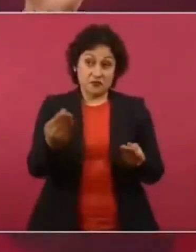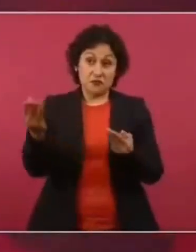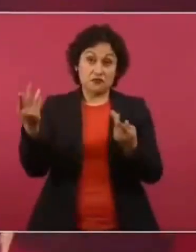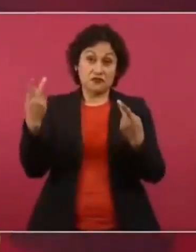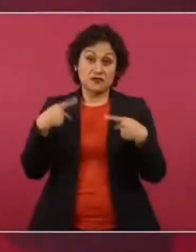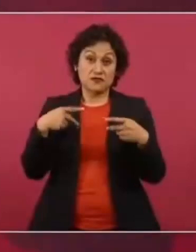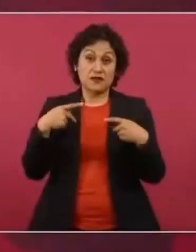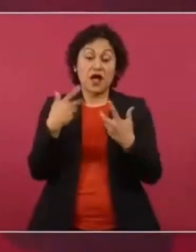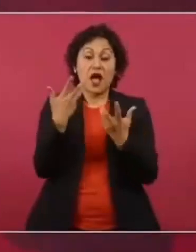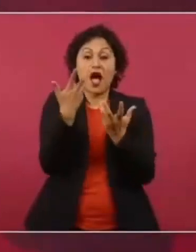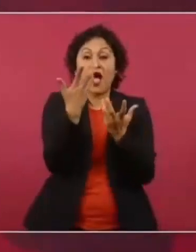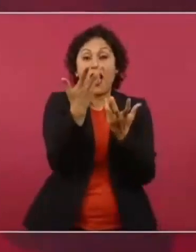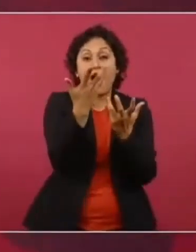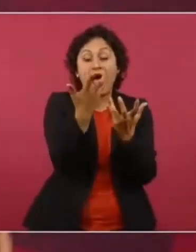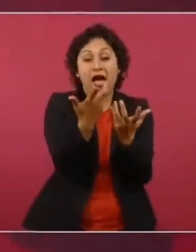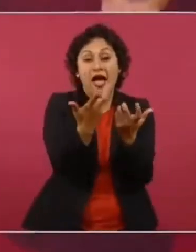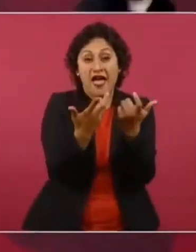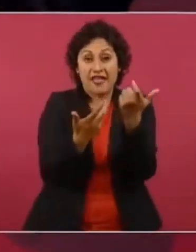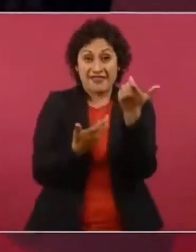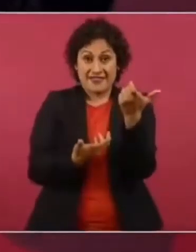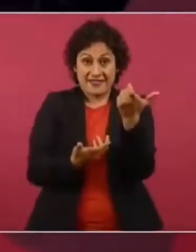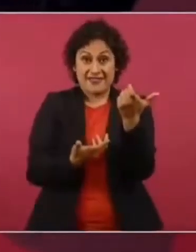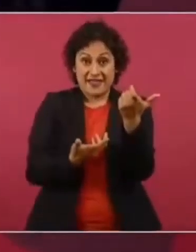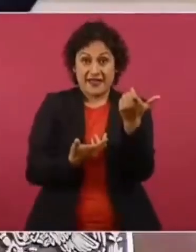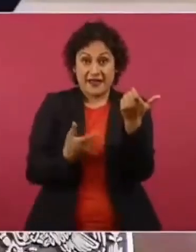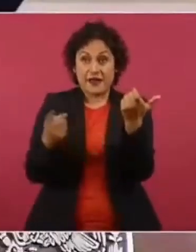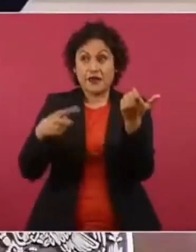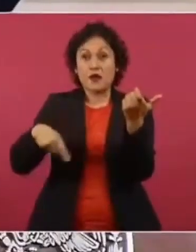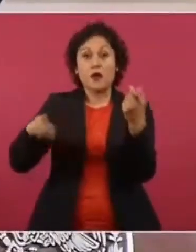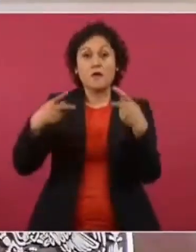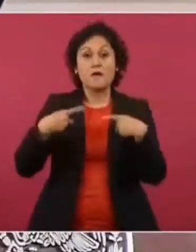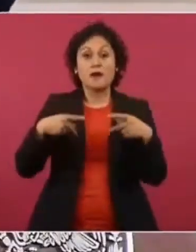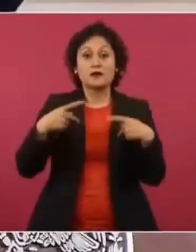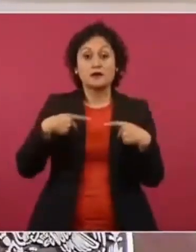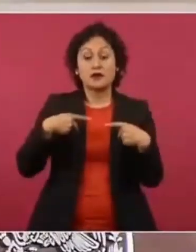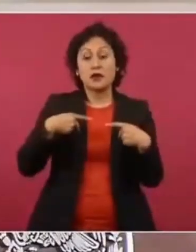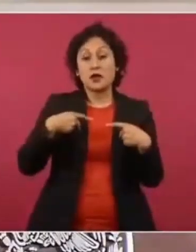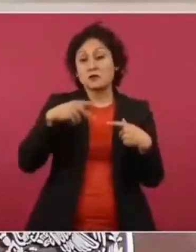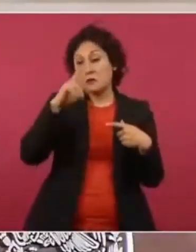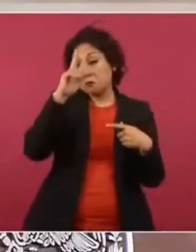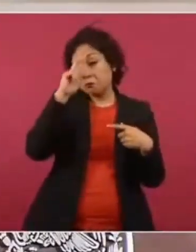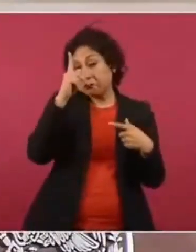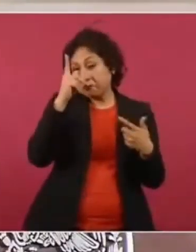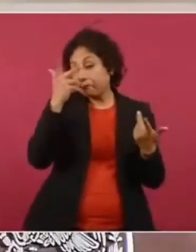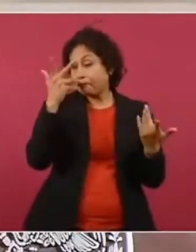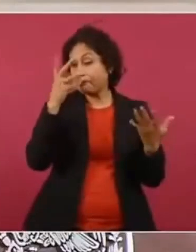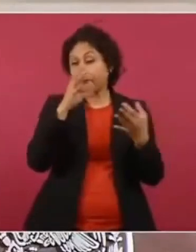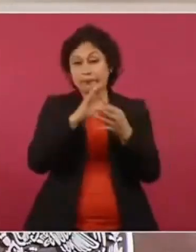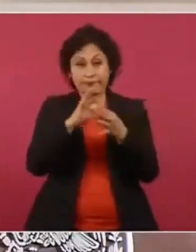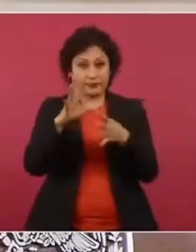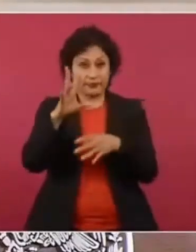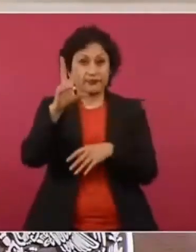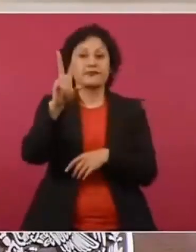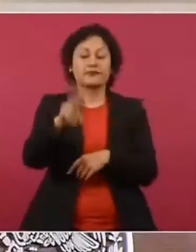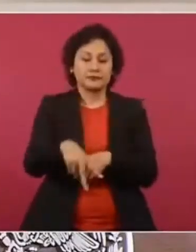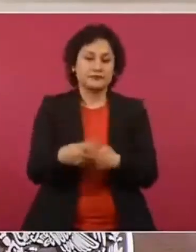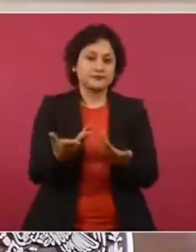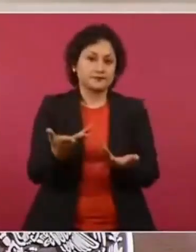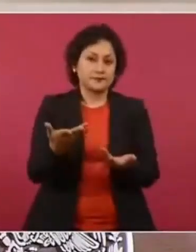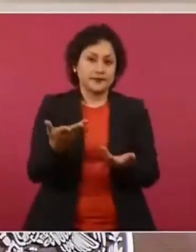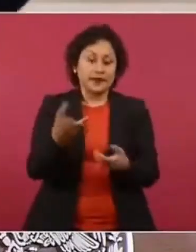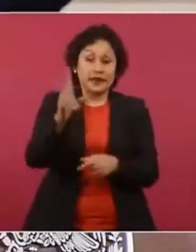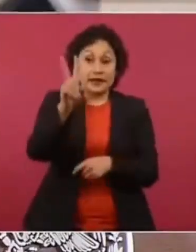tremendas. Entonces, los pleitos por dinero, arriba, en la cúpula,